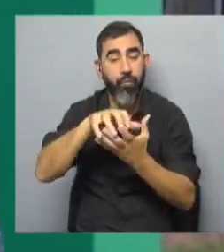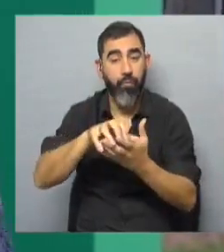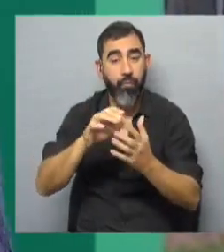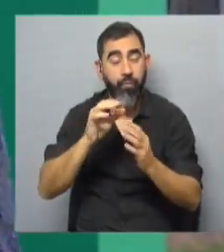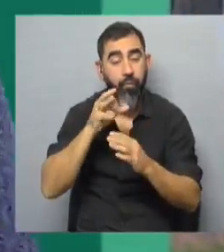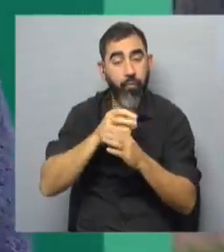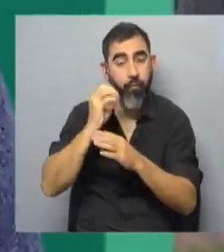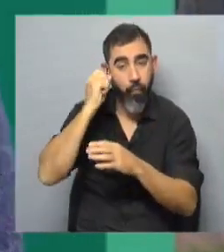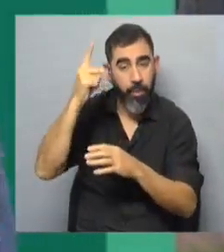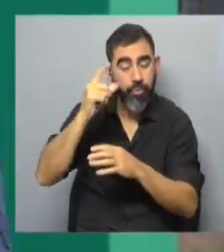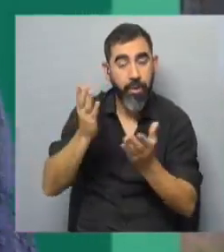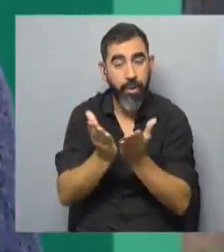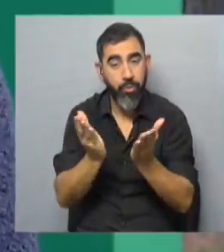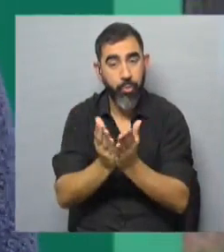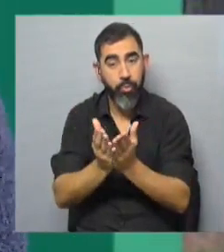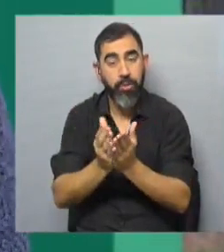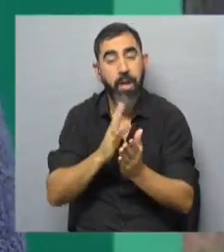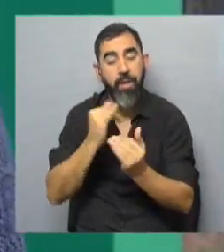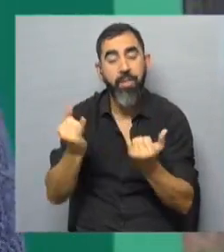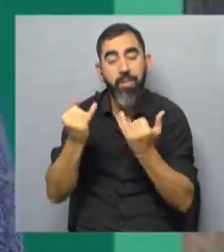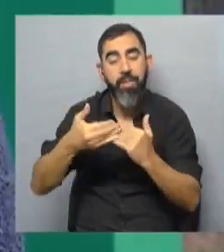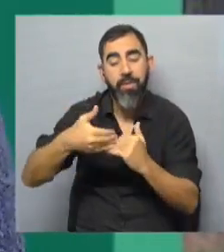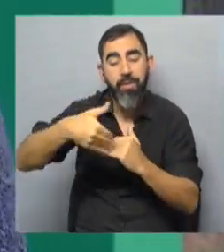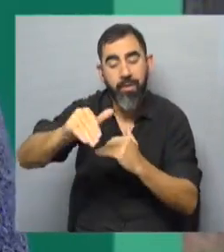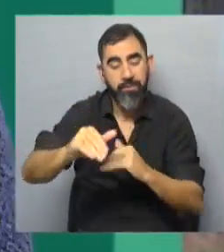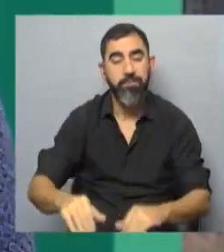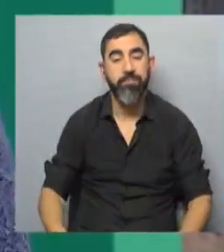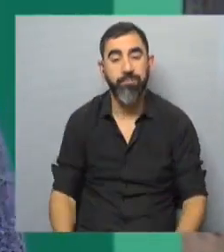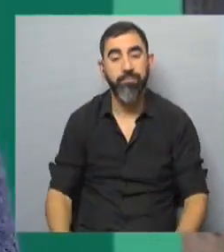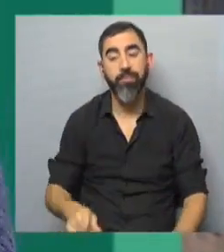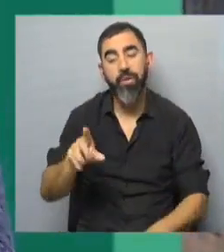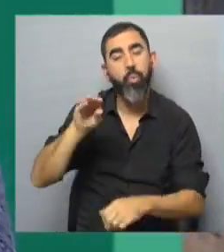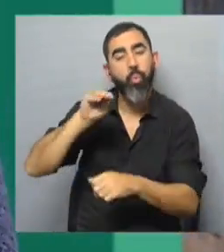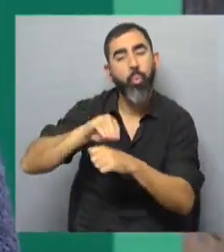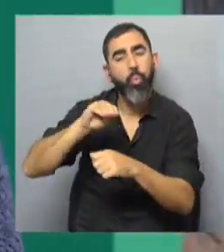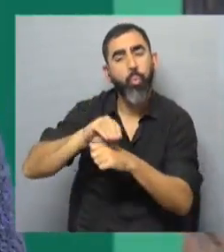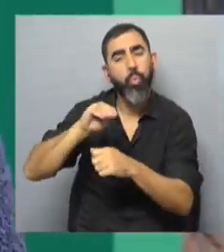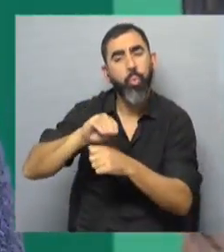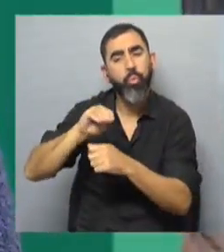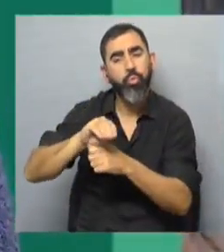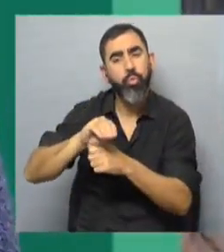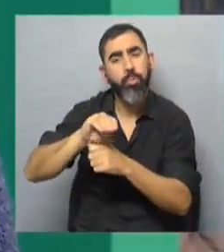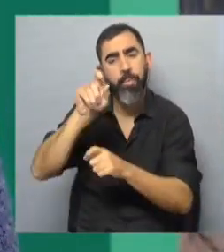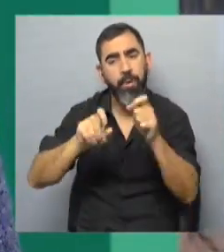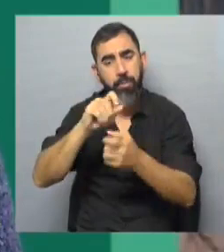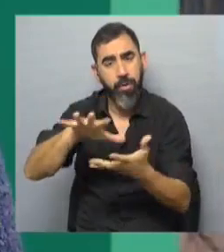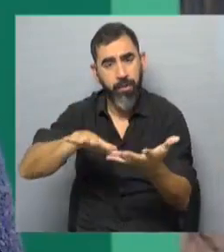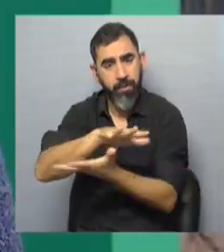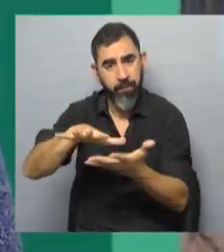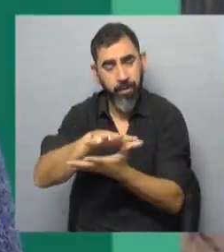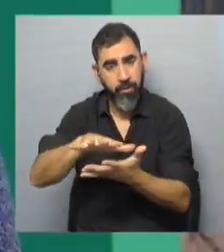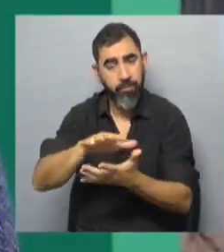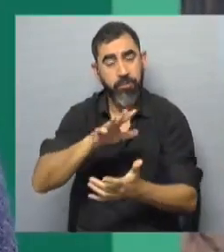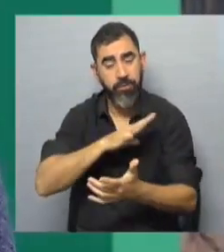con la alfabetización digital, que está abierto unos días más, ¿verdad? Estos cursos que son para la gente del barrio y tienen